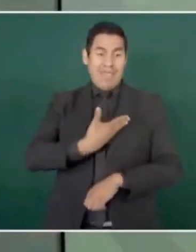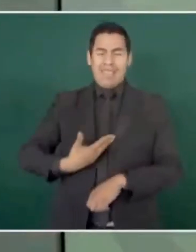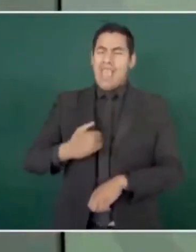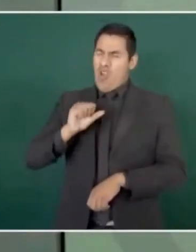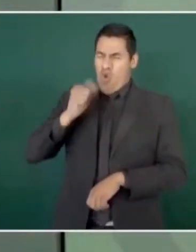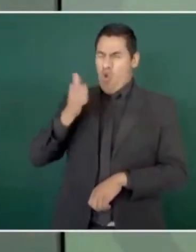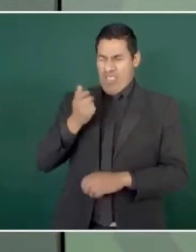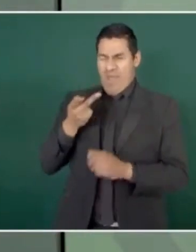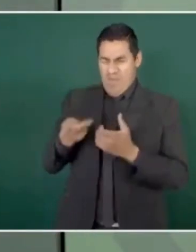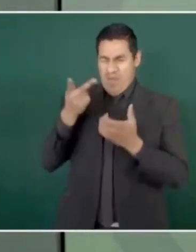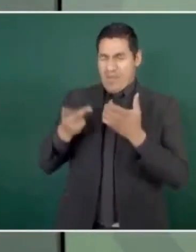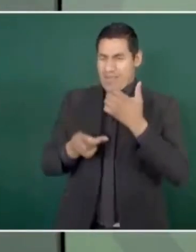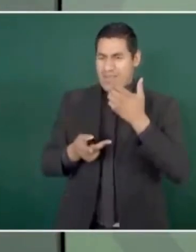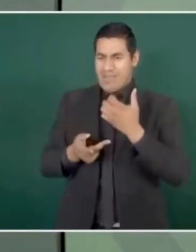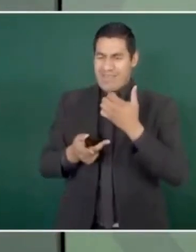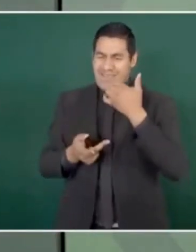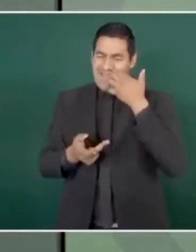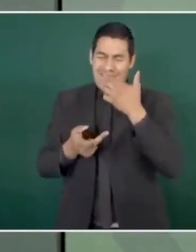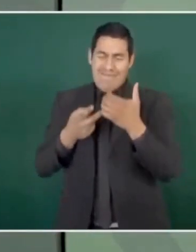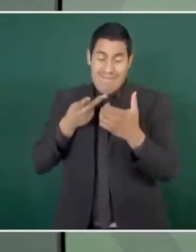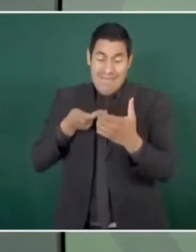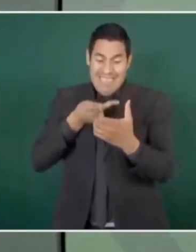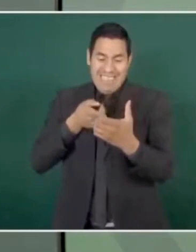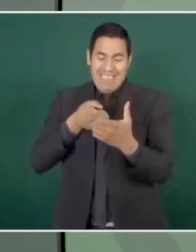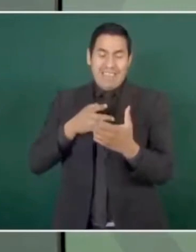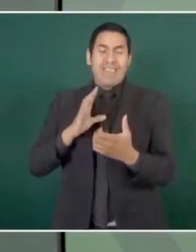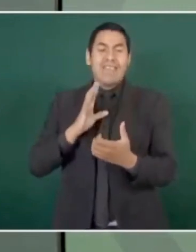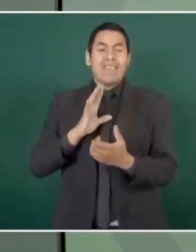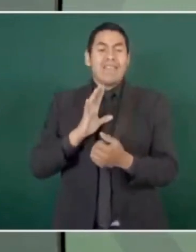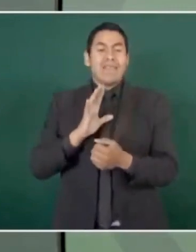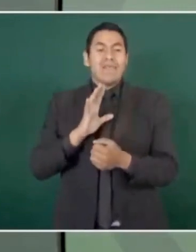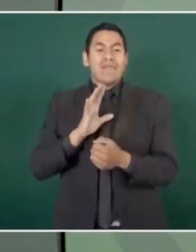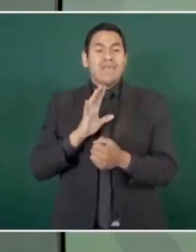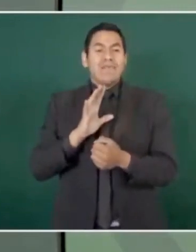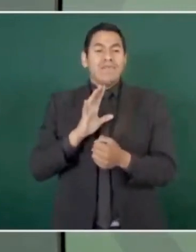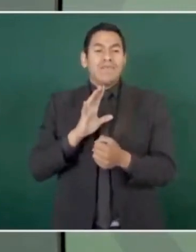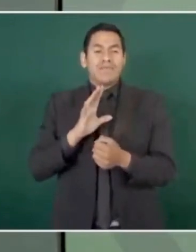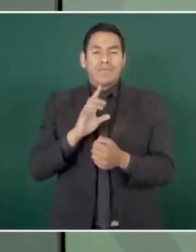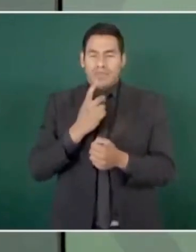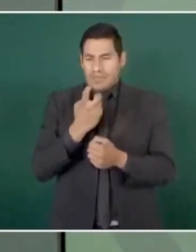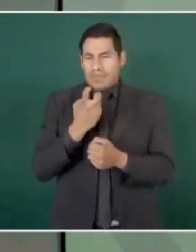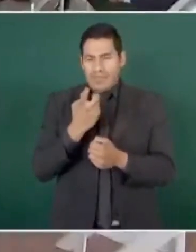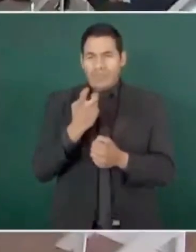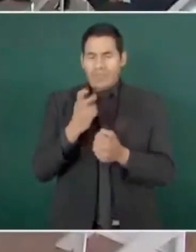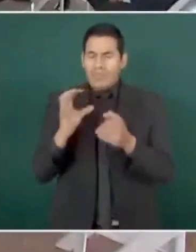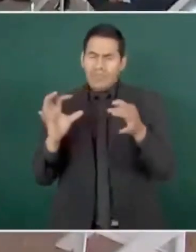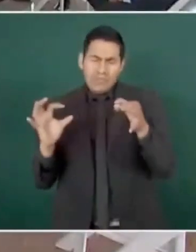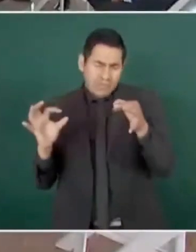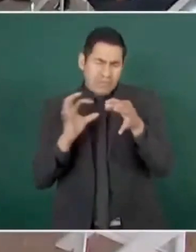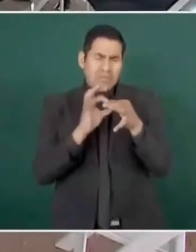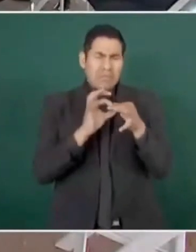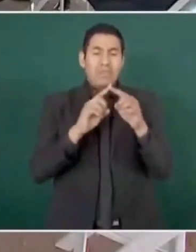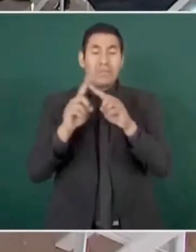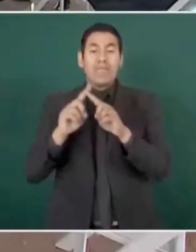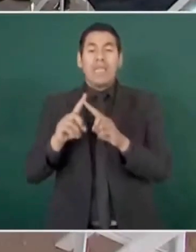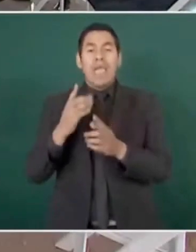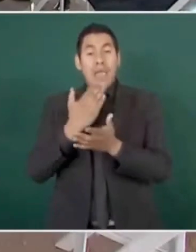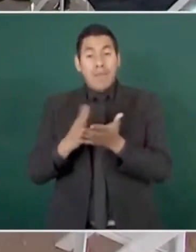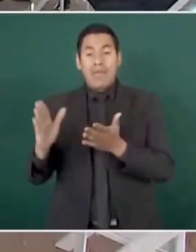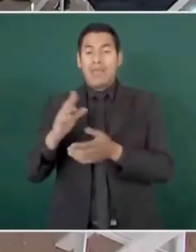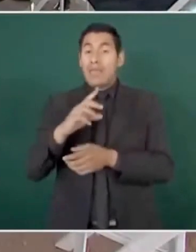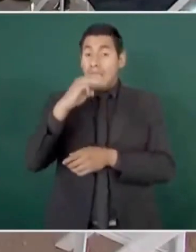Además de esa obra, se están construyendo unas plantas en